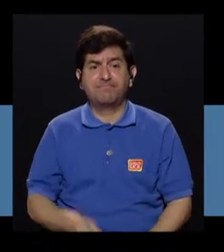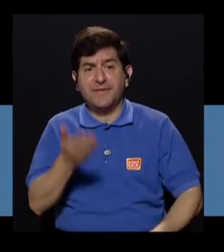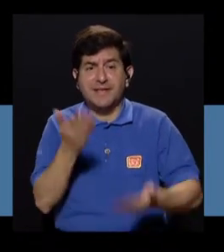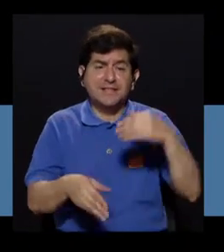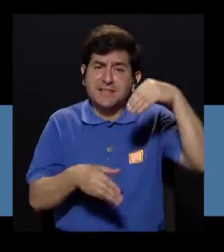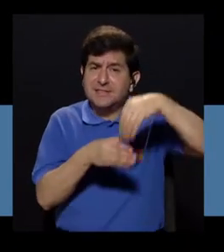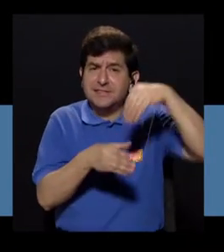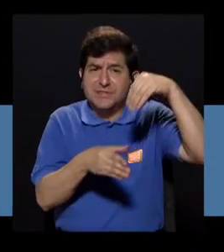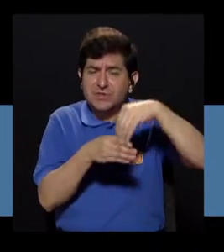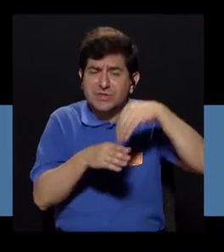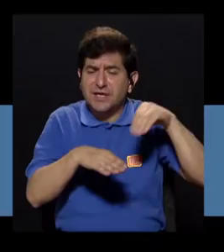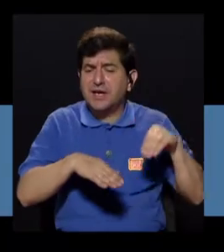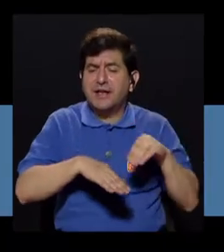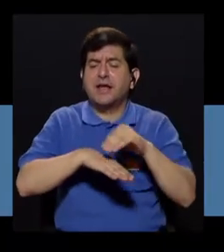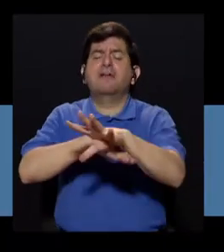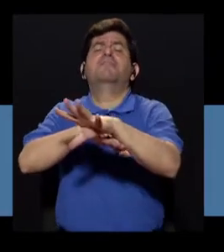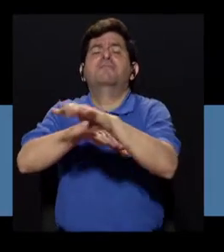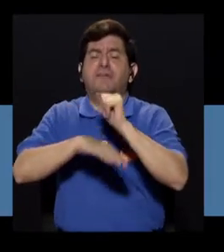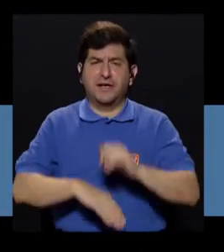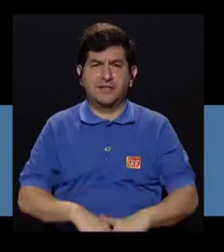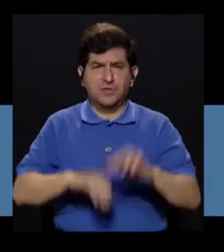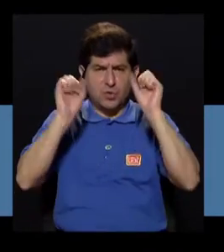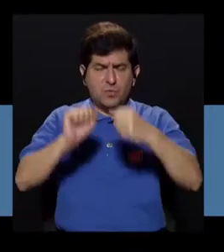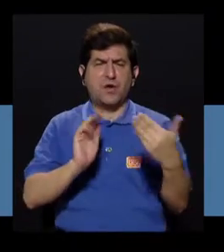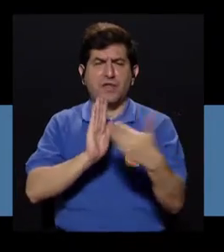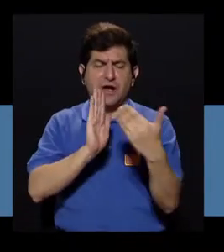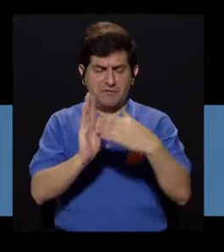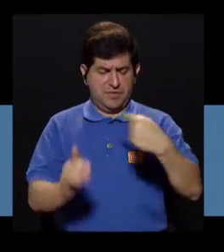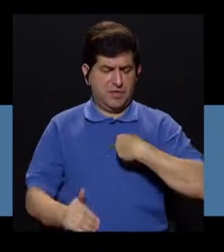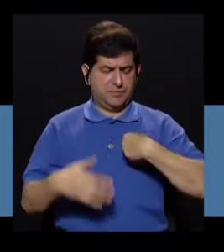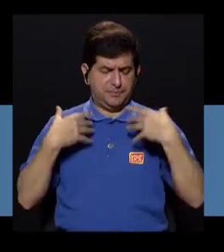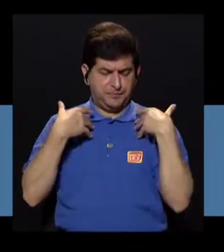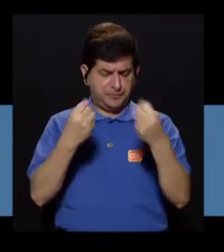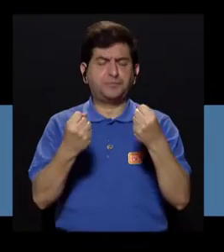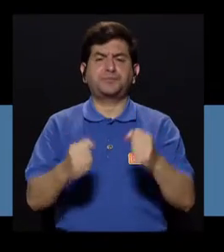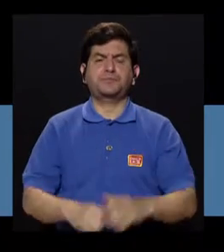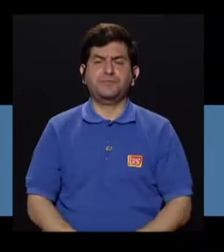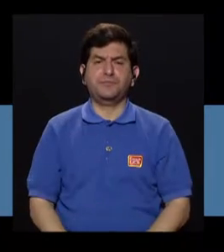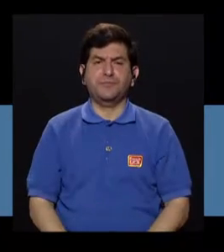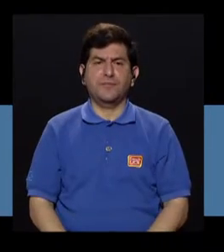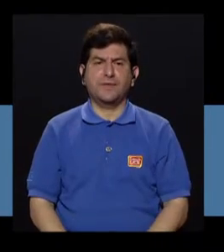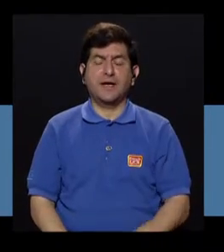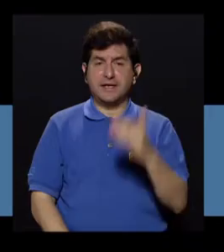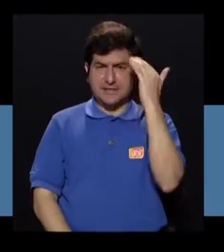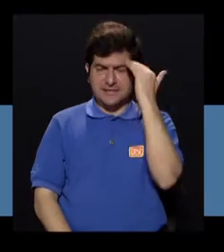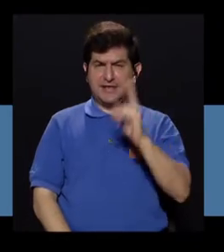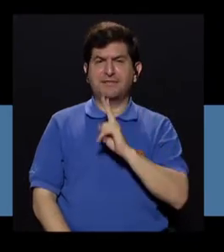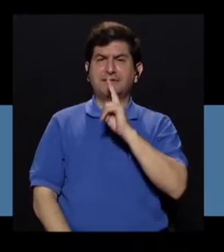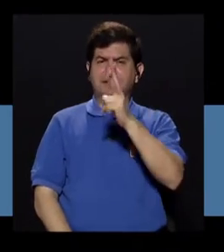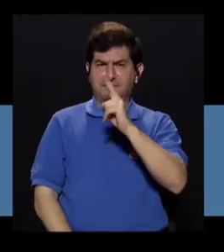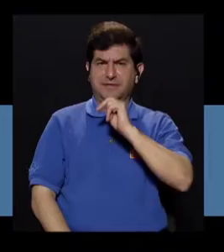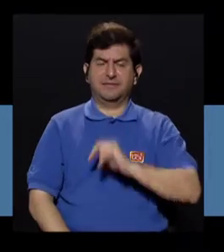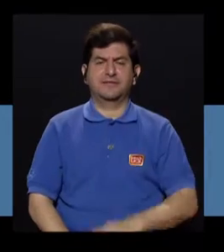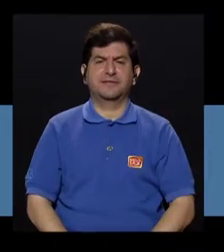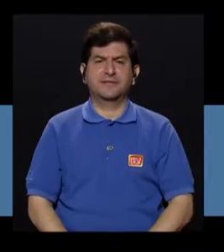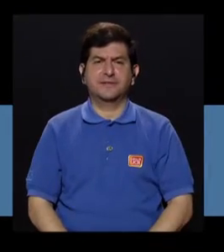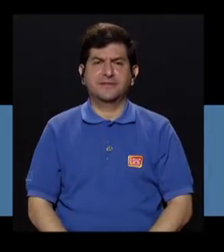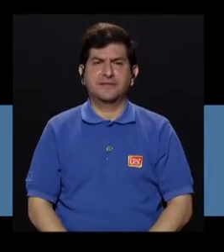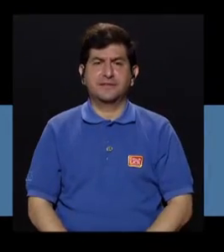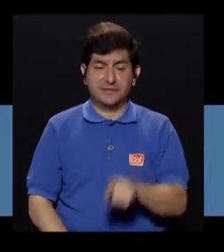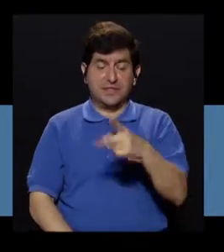algún efecto que le pueda afectar a uno en la salud. Saber si en realidad